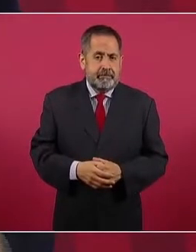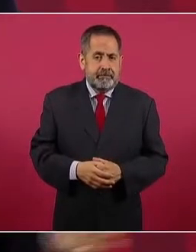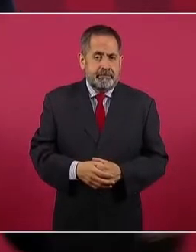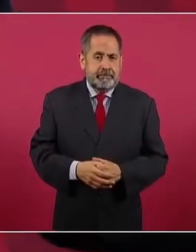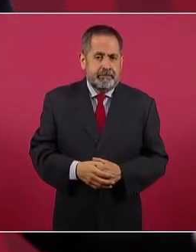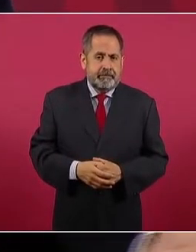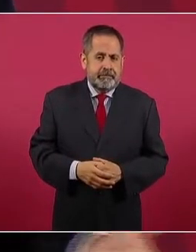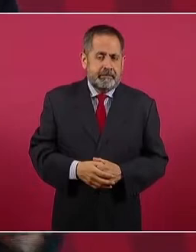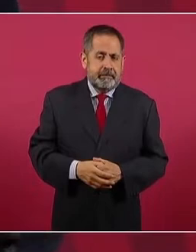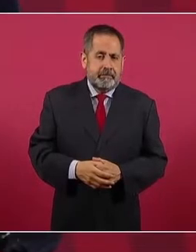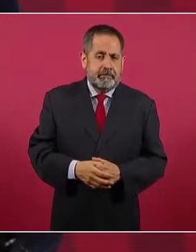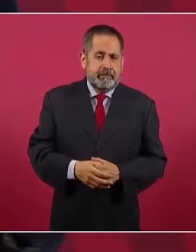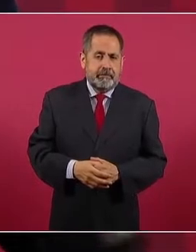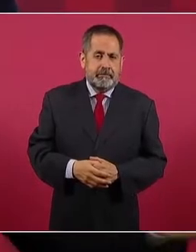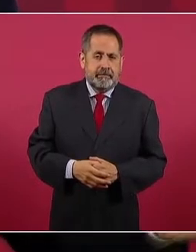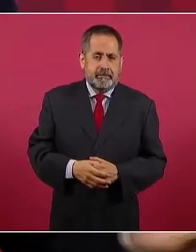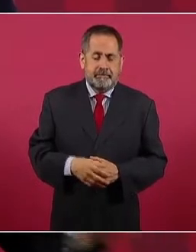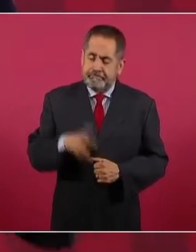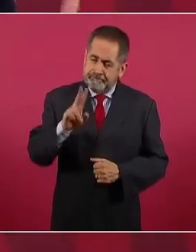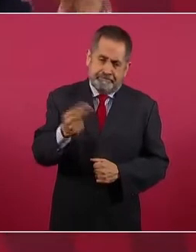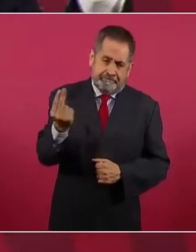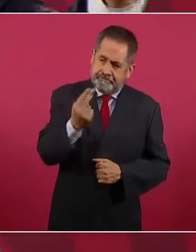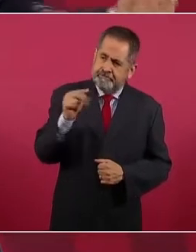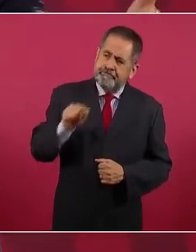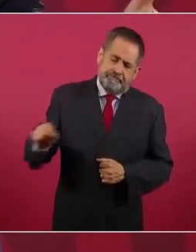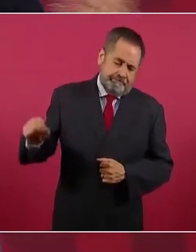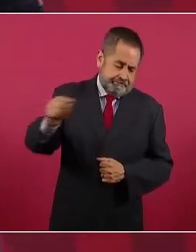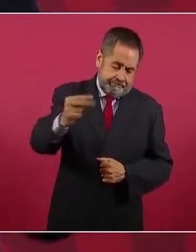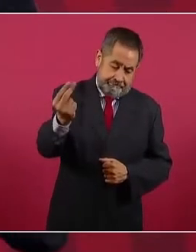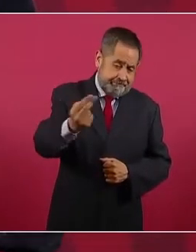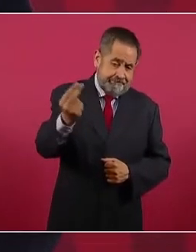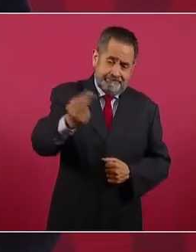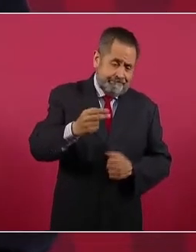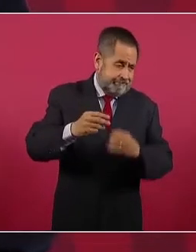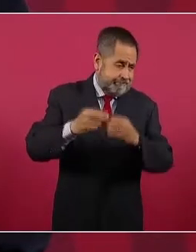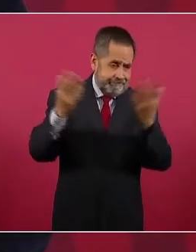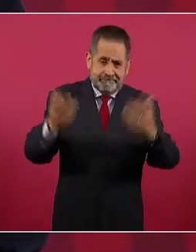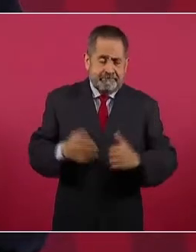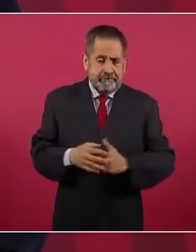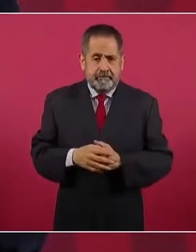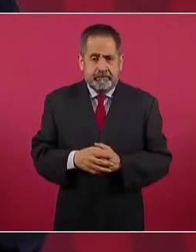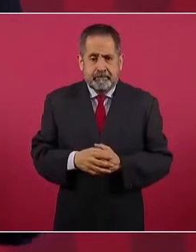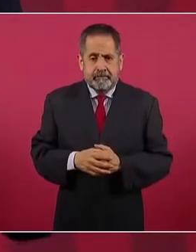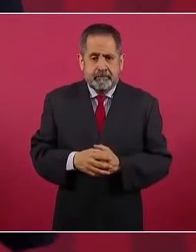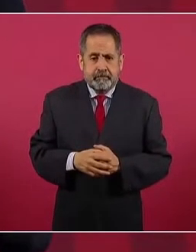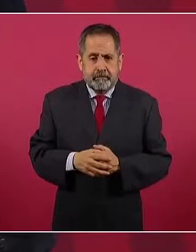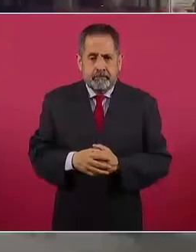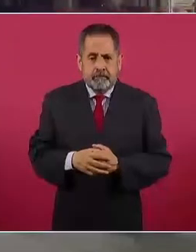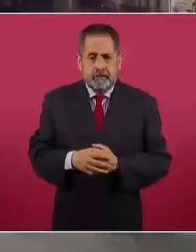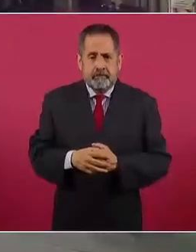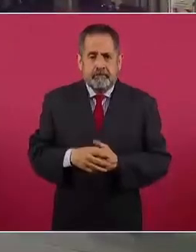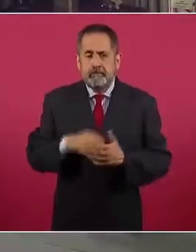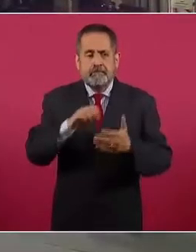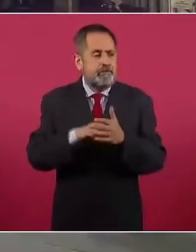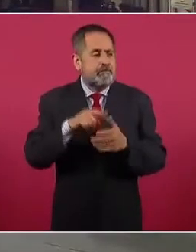Entonces, se necesita, se presenta el motín